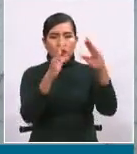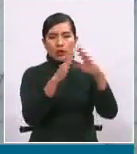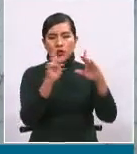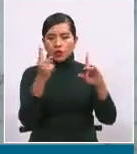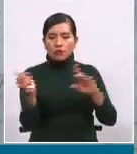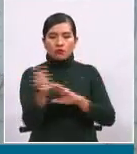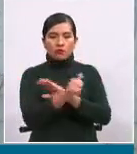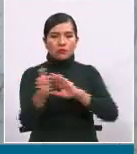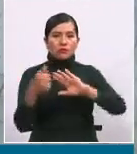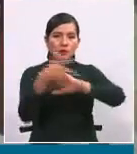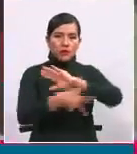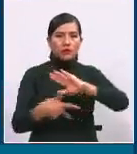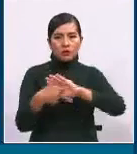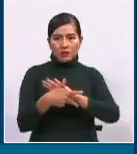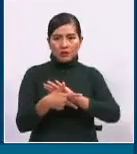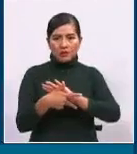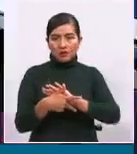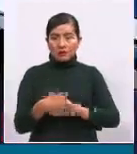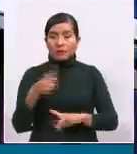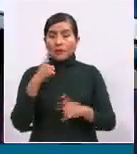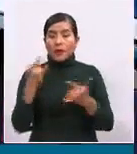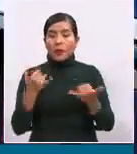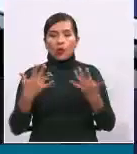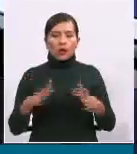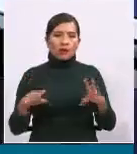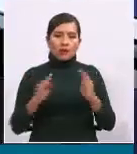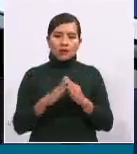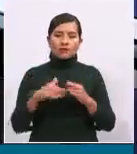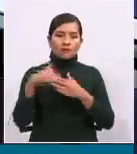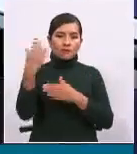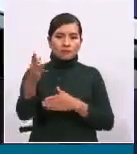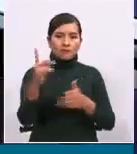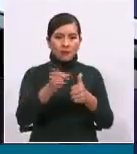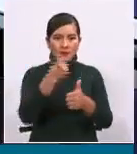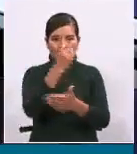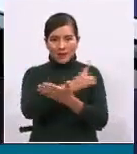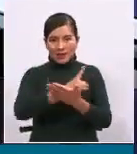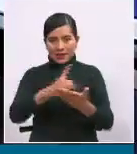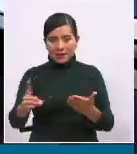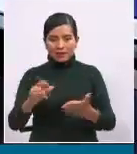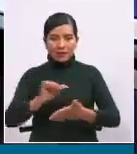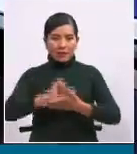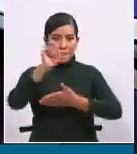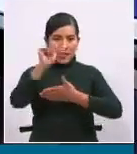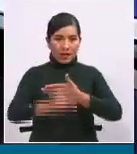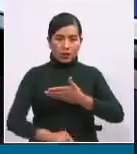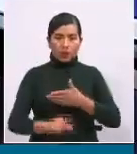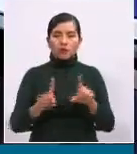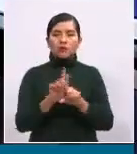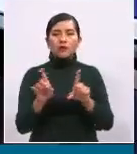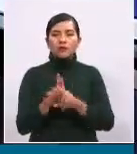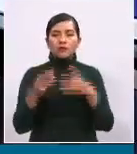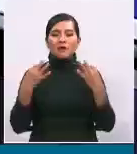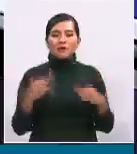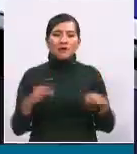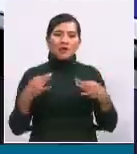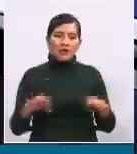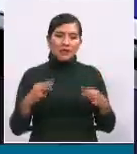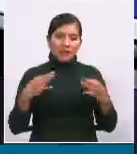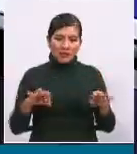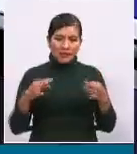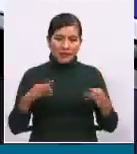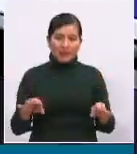Bien, viceministro, justamente la primera semana de agosto también vamos a vivir las fiestas patrias. Muchos